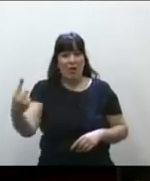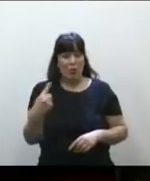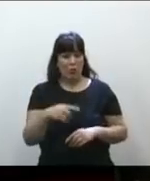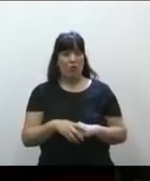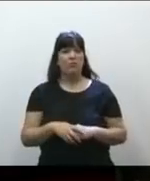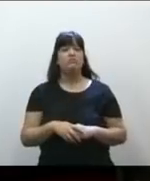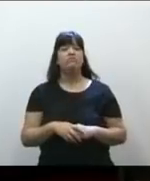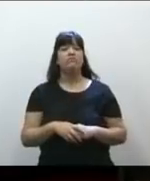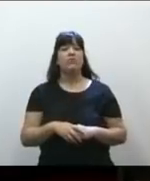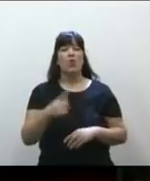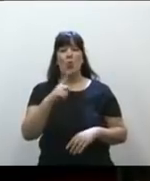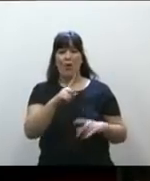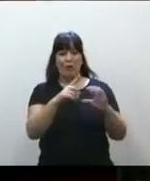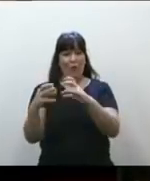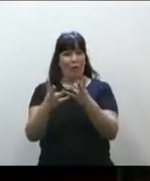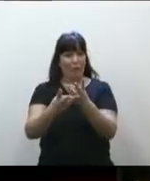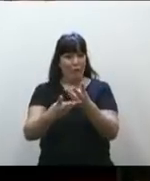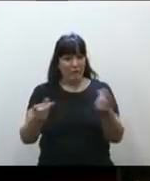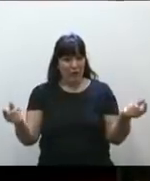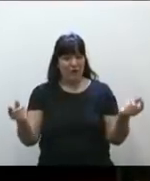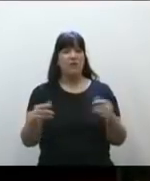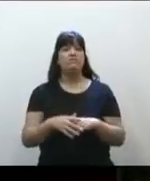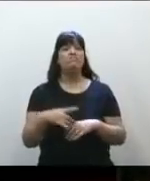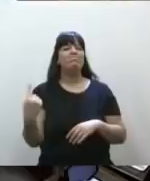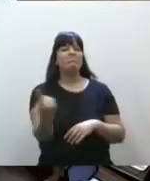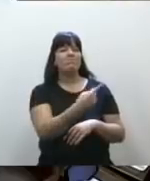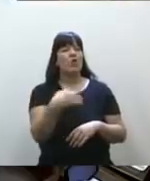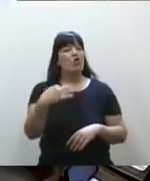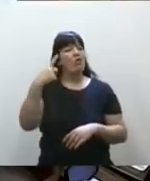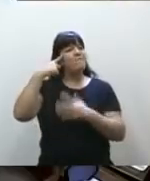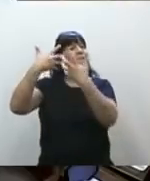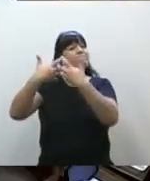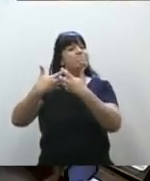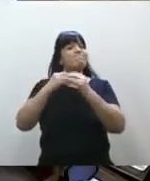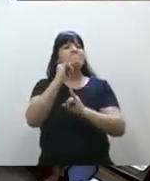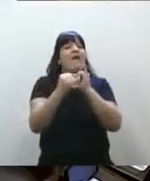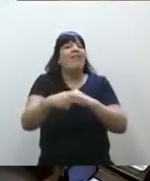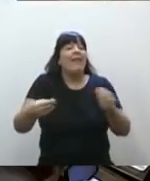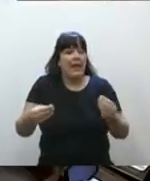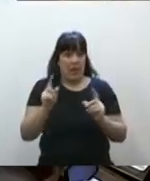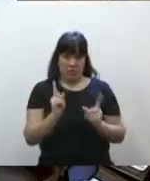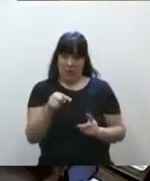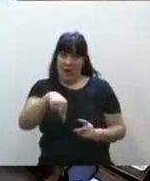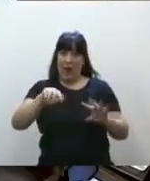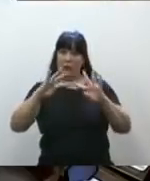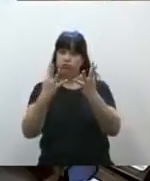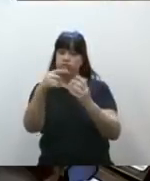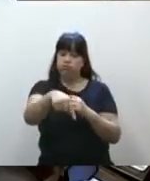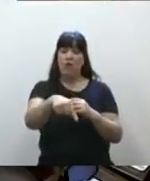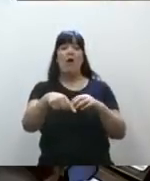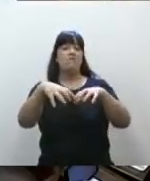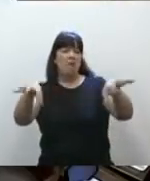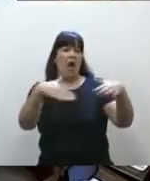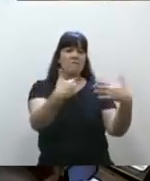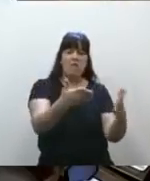al cabo de que pase este debate, repasemos lo que dijimos, porque también acá en el recinto, de un lado y del